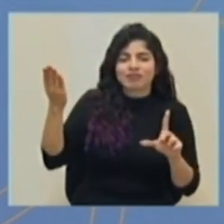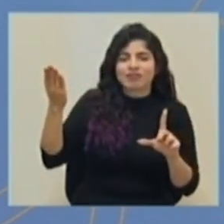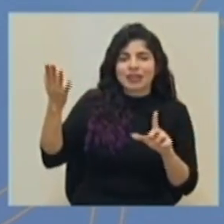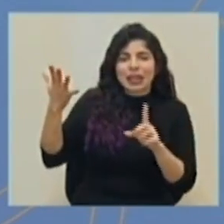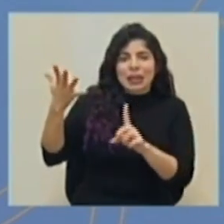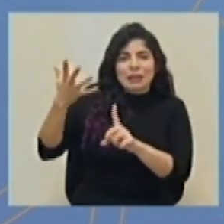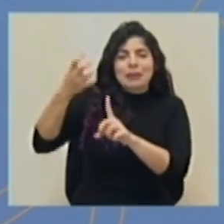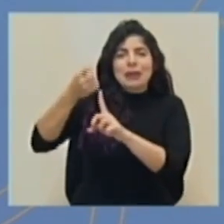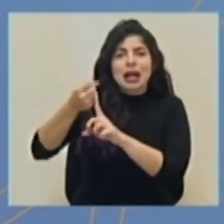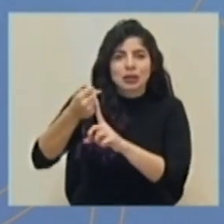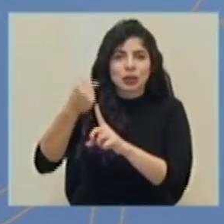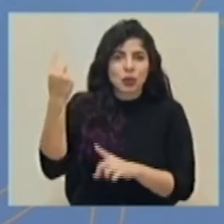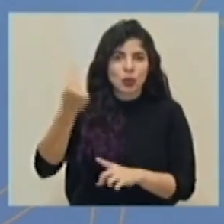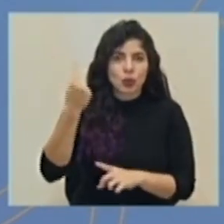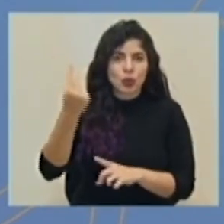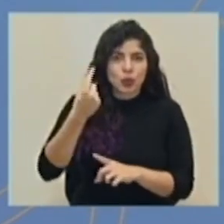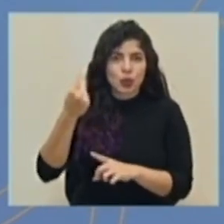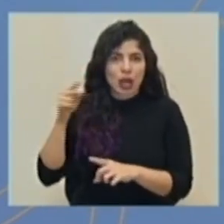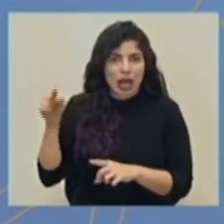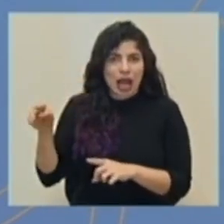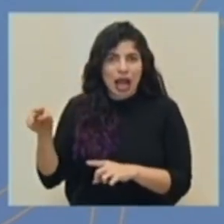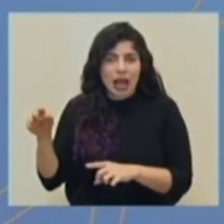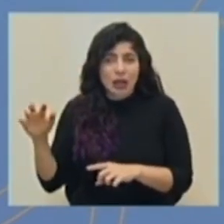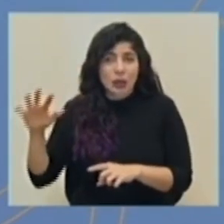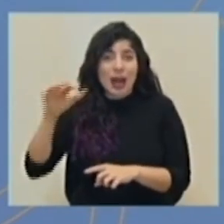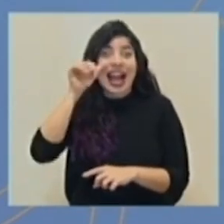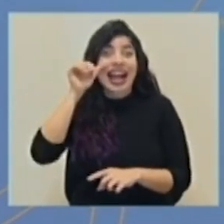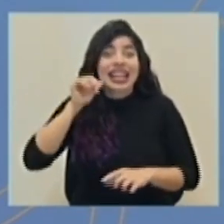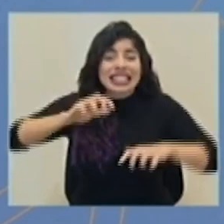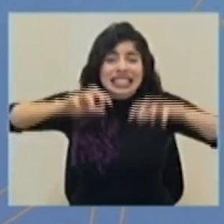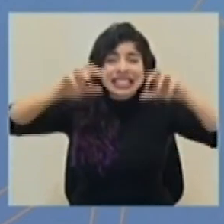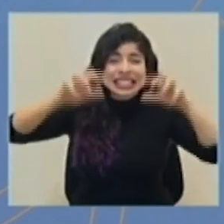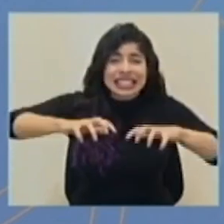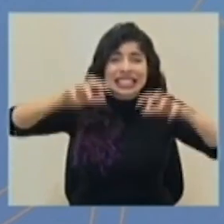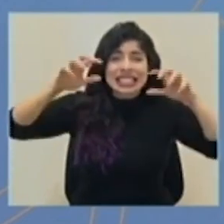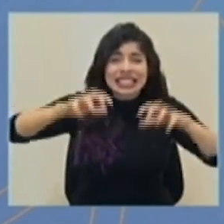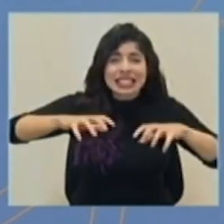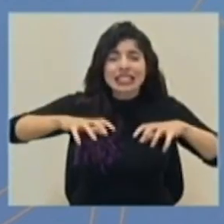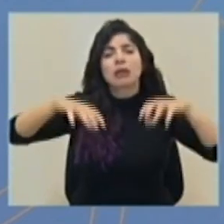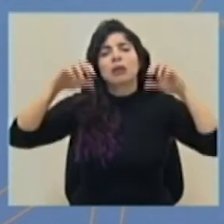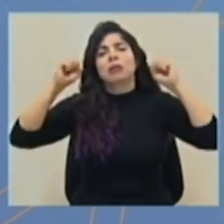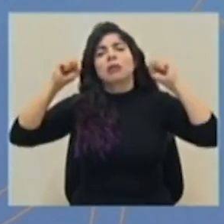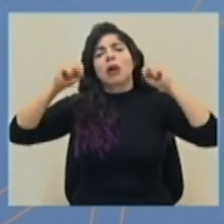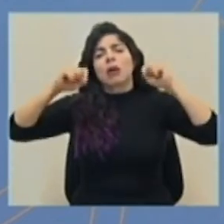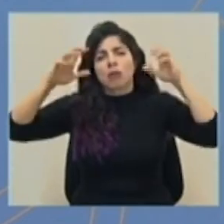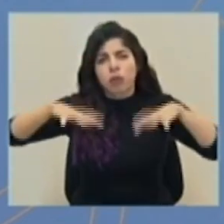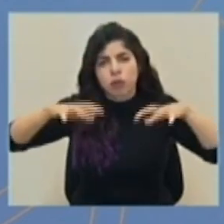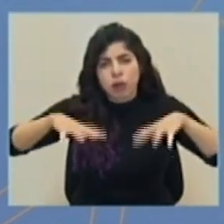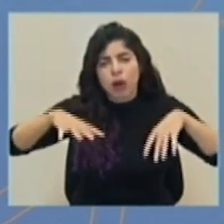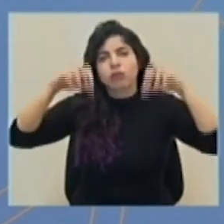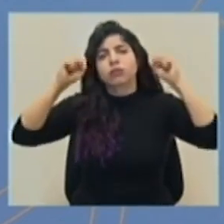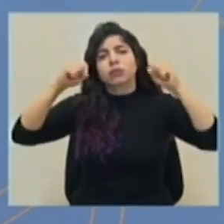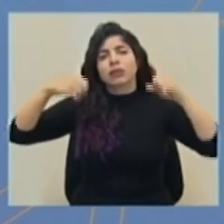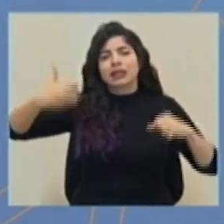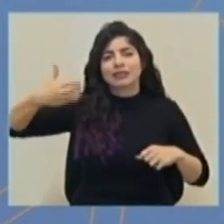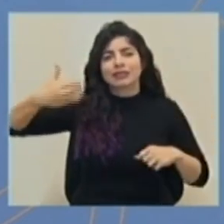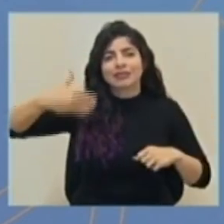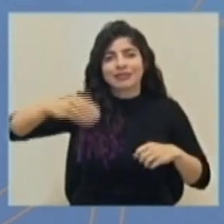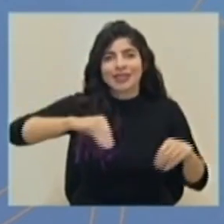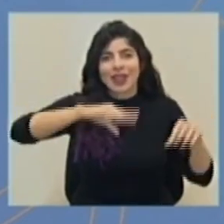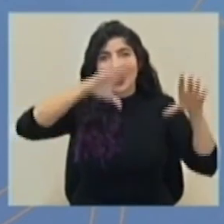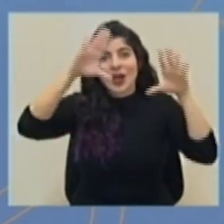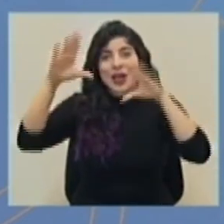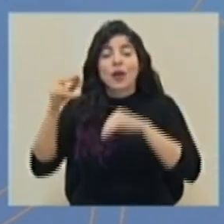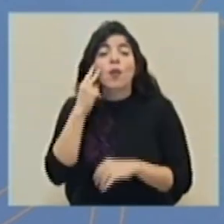indirecto que ha tenido este huracán, realmente las lluvias de ayer fueron intermitentes a lo largo de todo el día, podemos ver esos